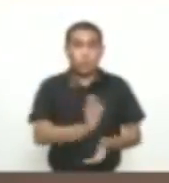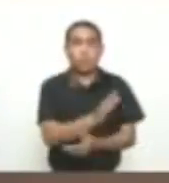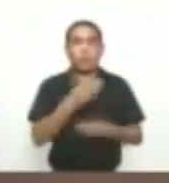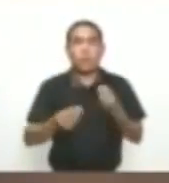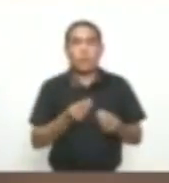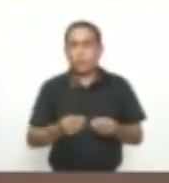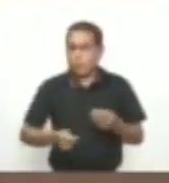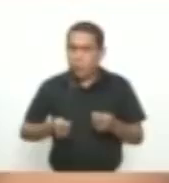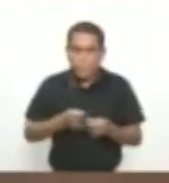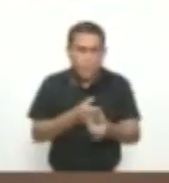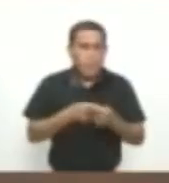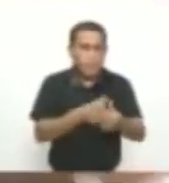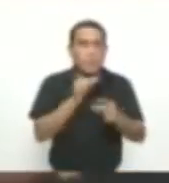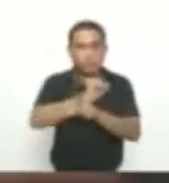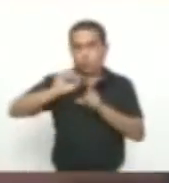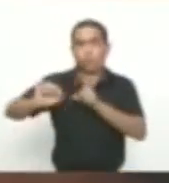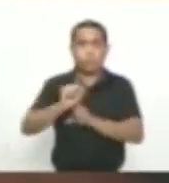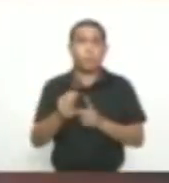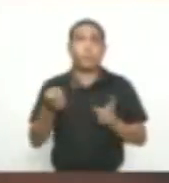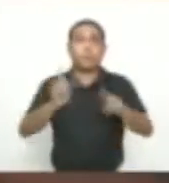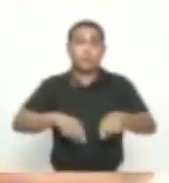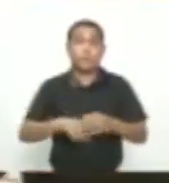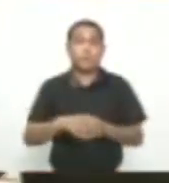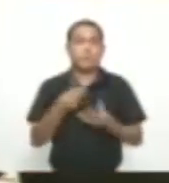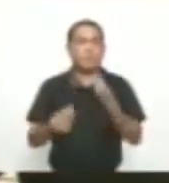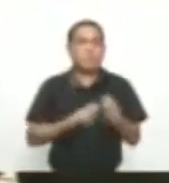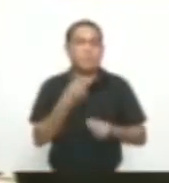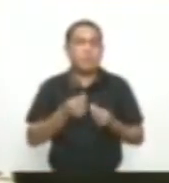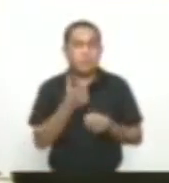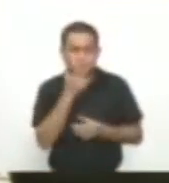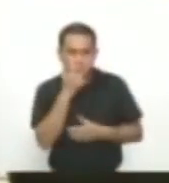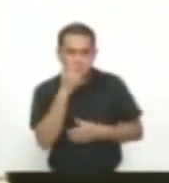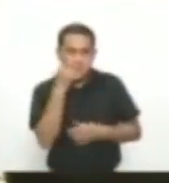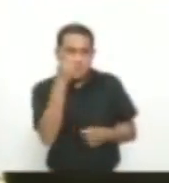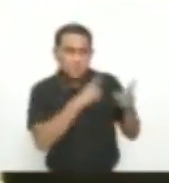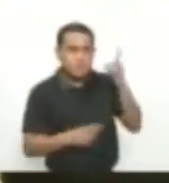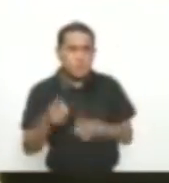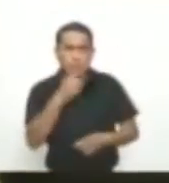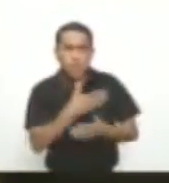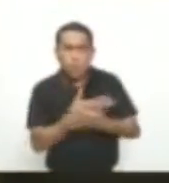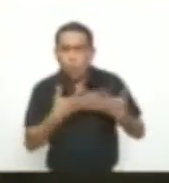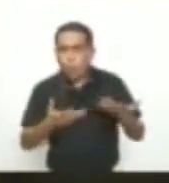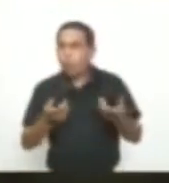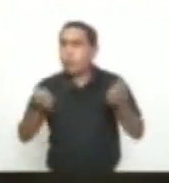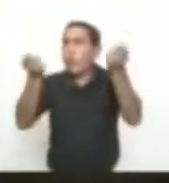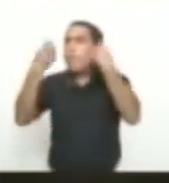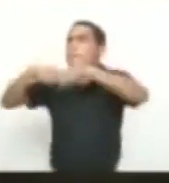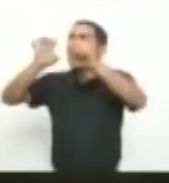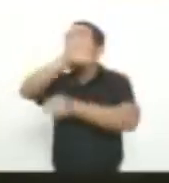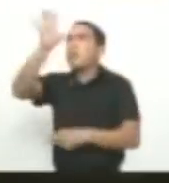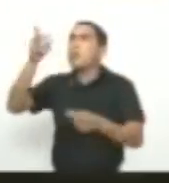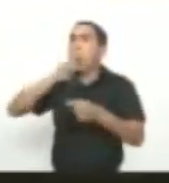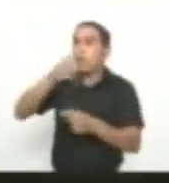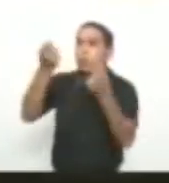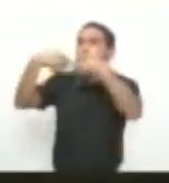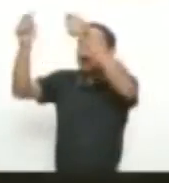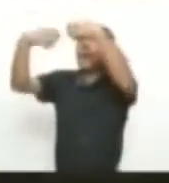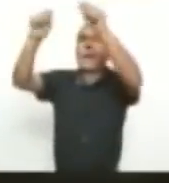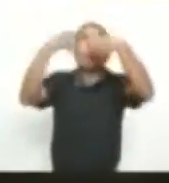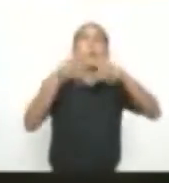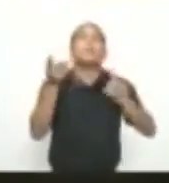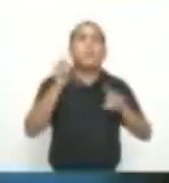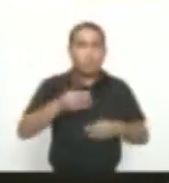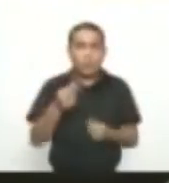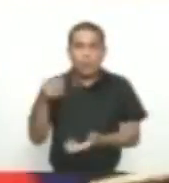inversión Y la equidad social También buscará Opciones Para diversificar Los productos Que exporta Ecuador Y así recibir Mayores